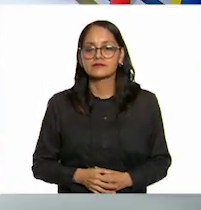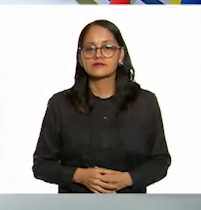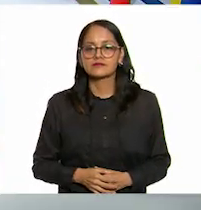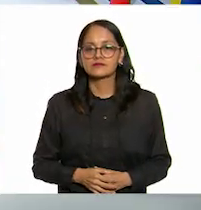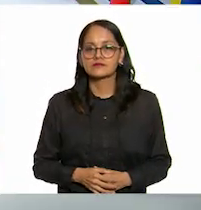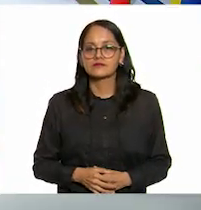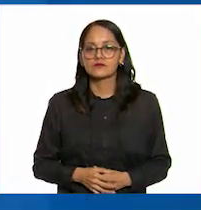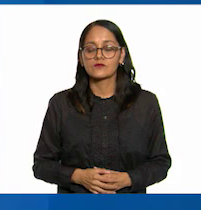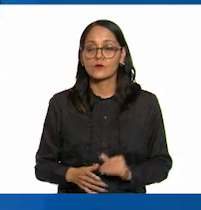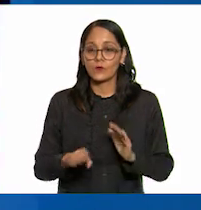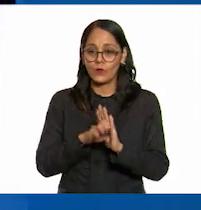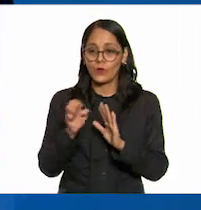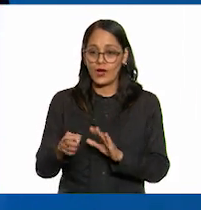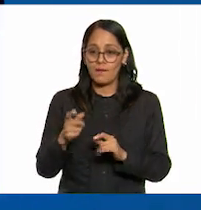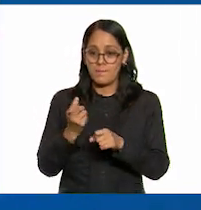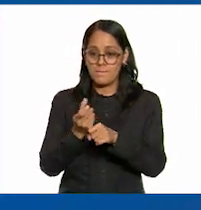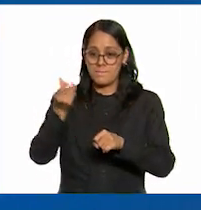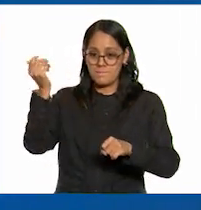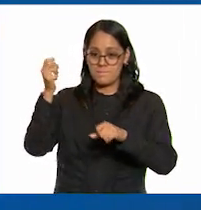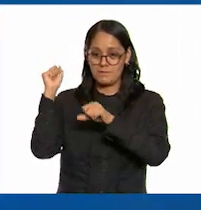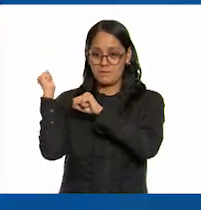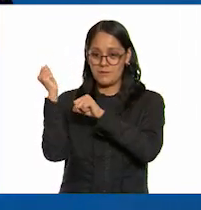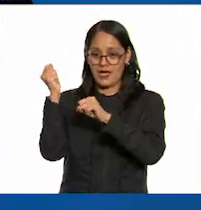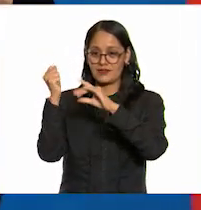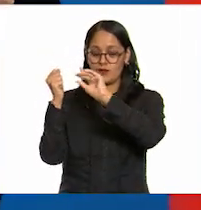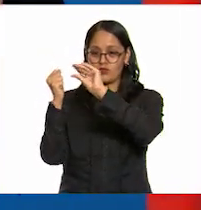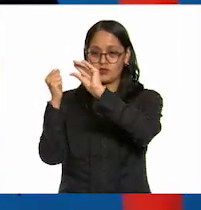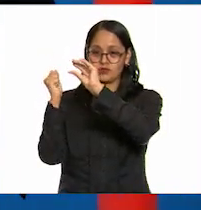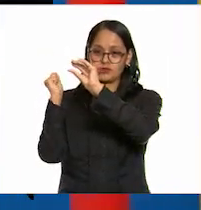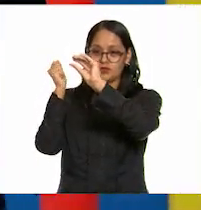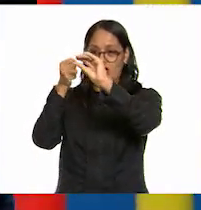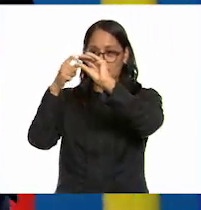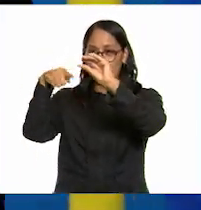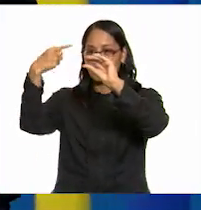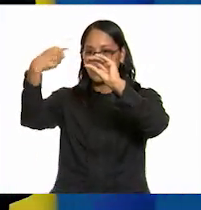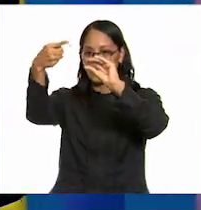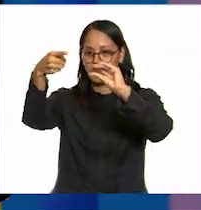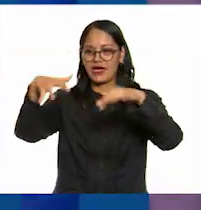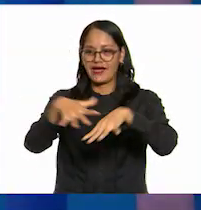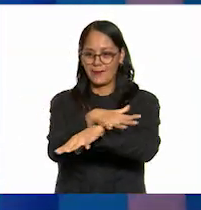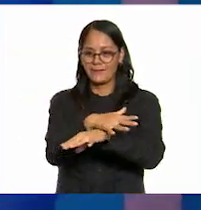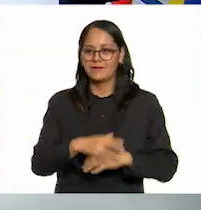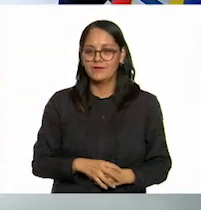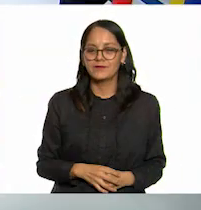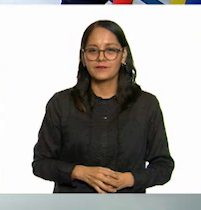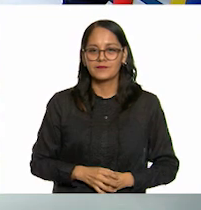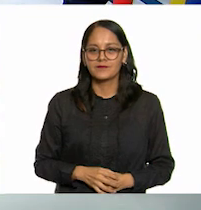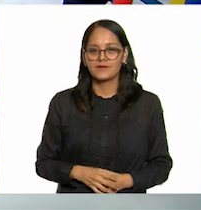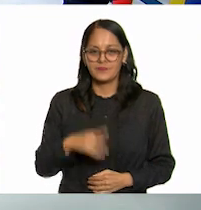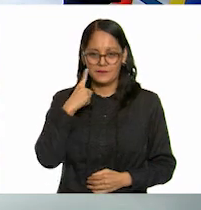de golpear con el bat la pelota modifica el estado de movimiento y lo vamos a hacer perfecto